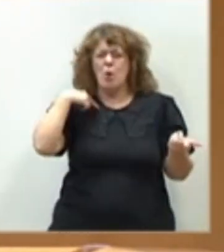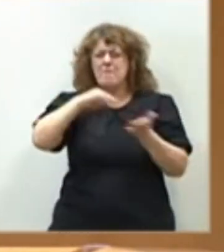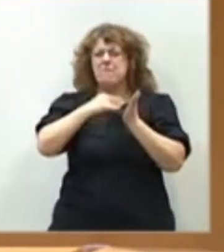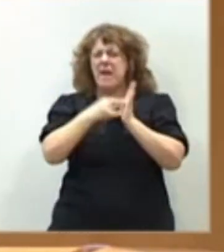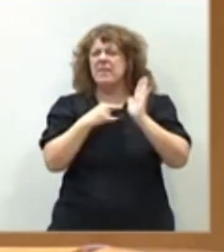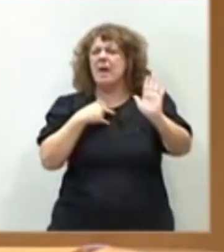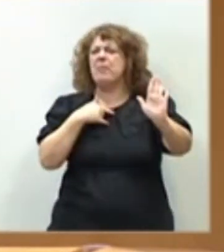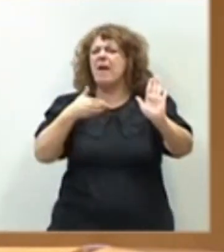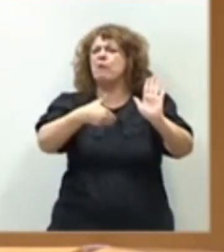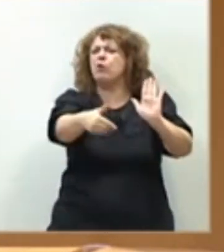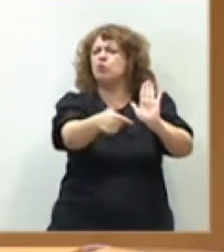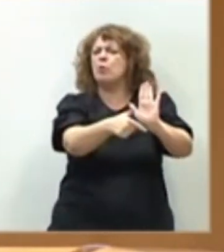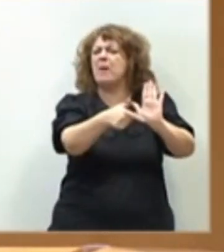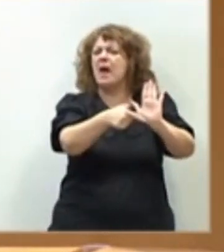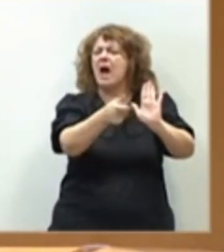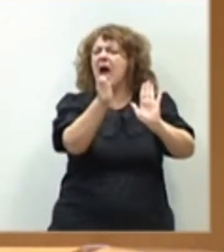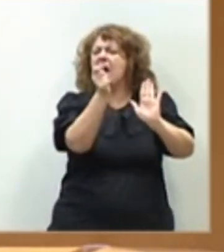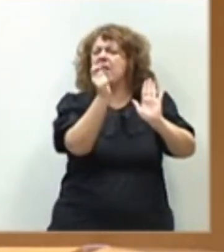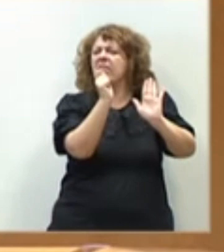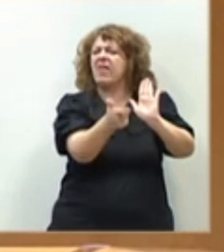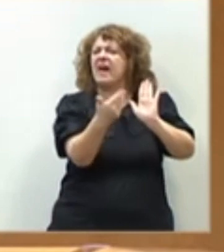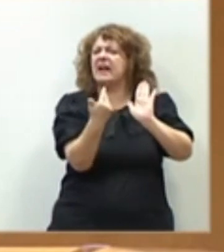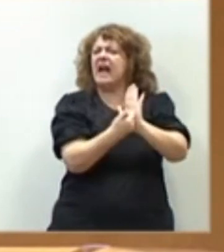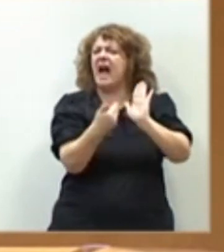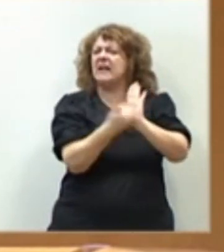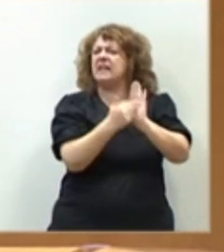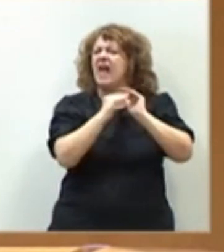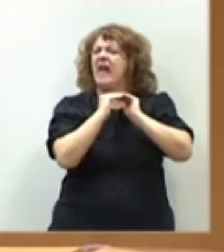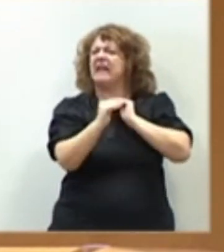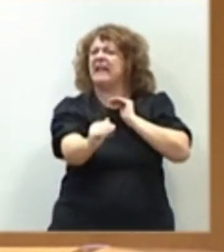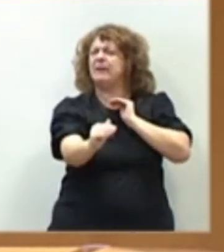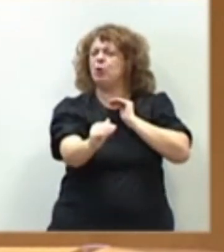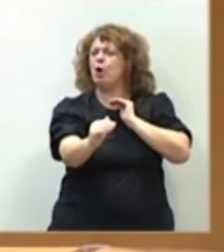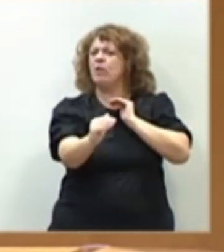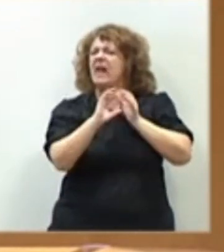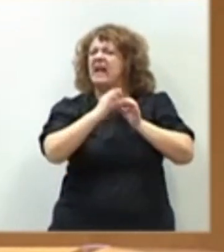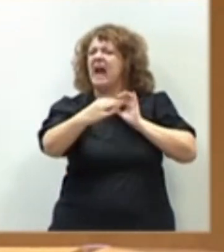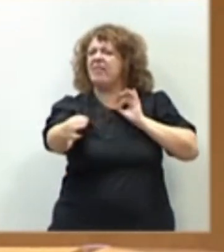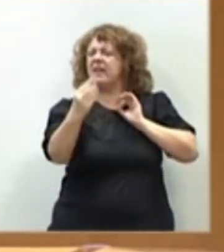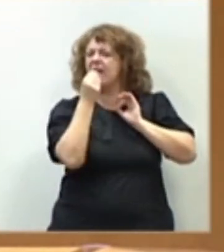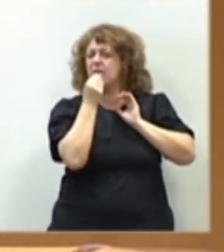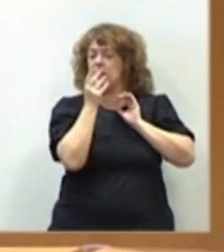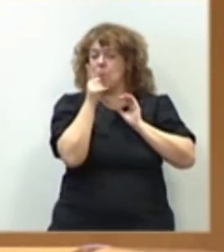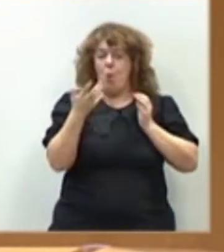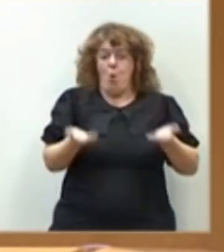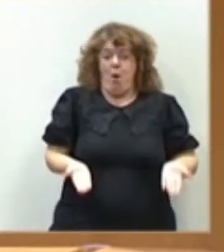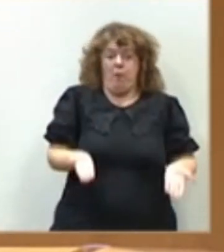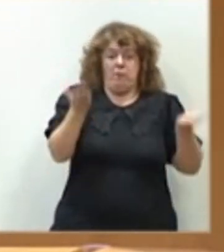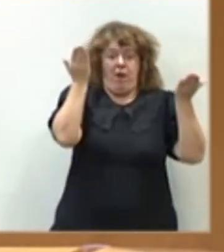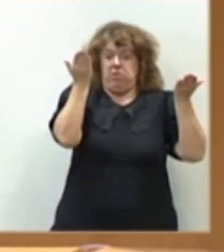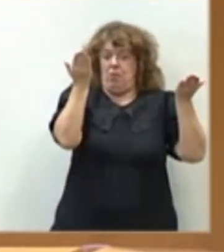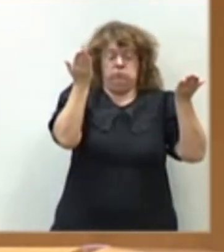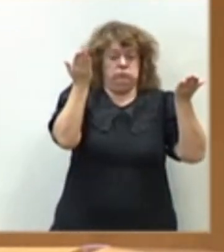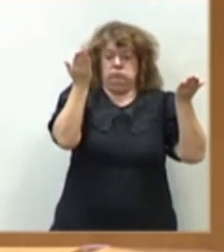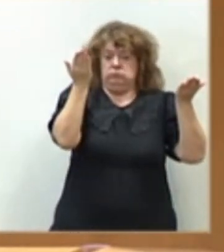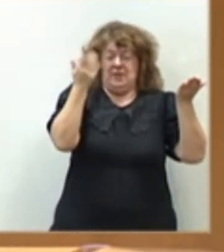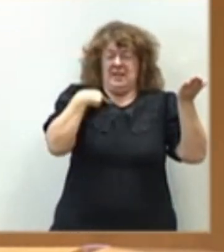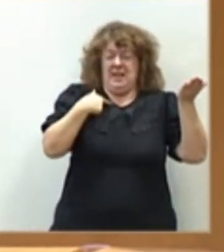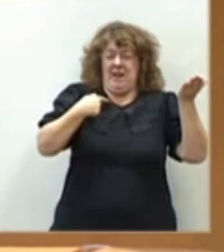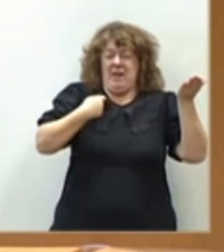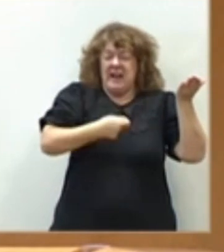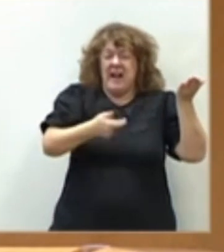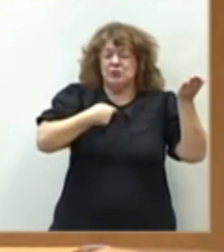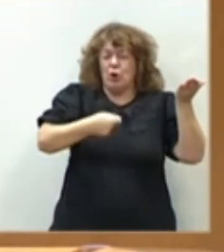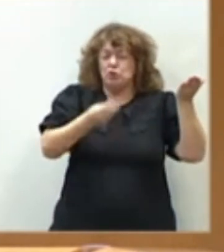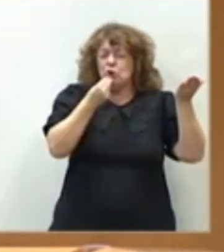futuro para garantizar el equilibrio de la cadena alimentaria. La inflación que padecemos se traduce en un mayor coste de todos los